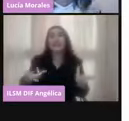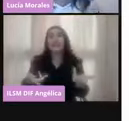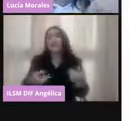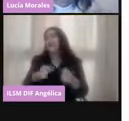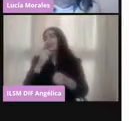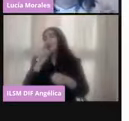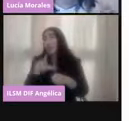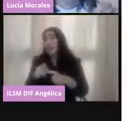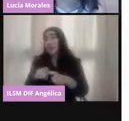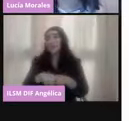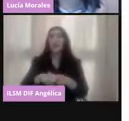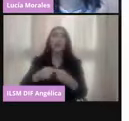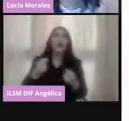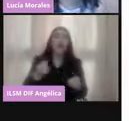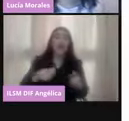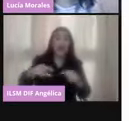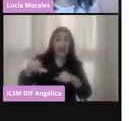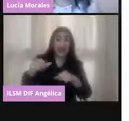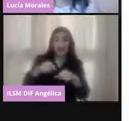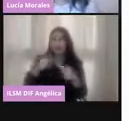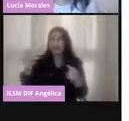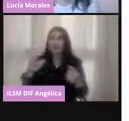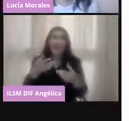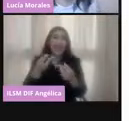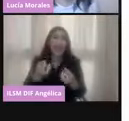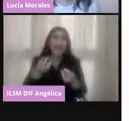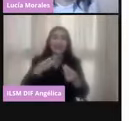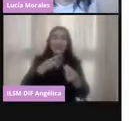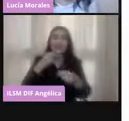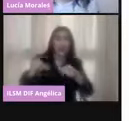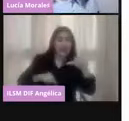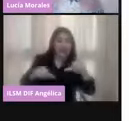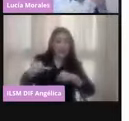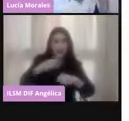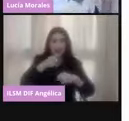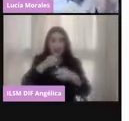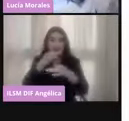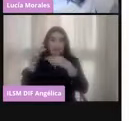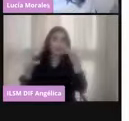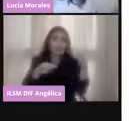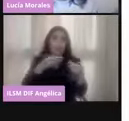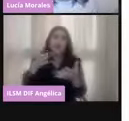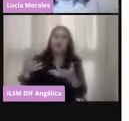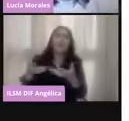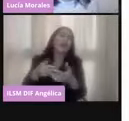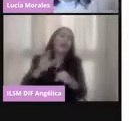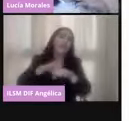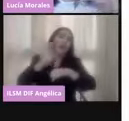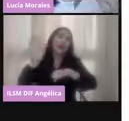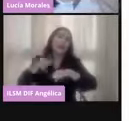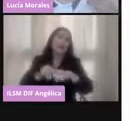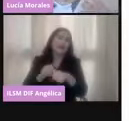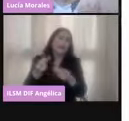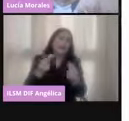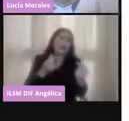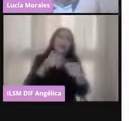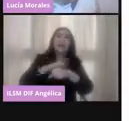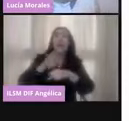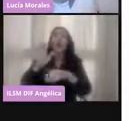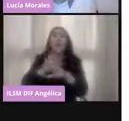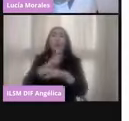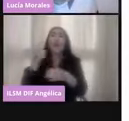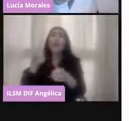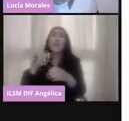se intensifican estas campañas para obtener nuestra credencial para votar. ¿Han visto esas grandes filas en diciembre